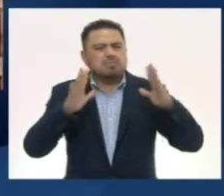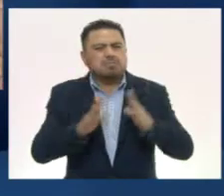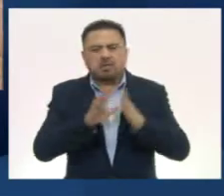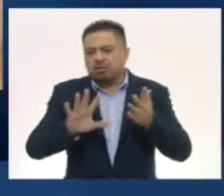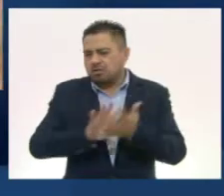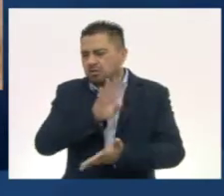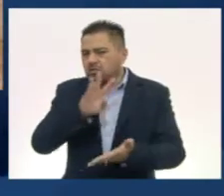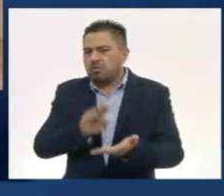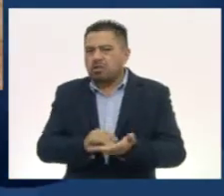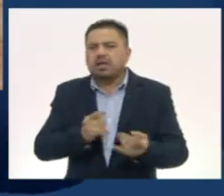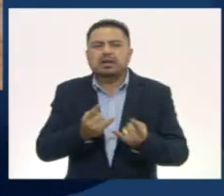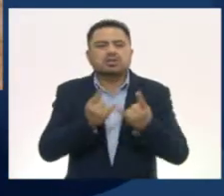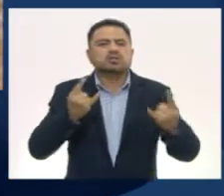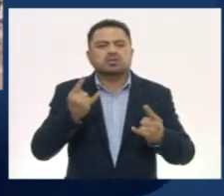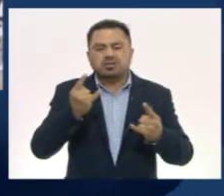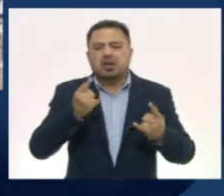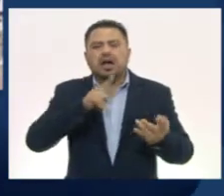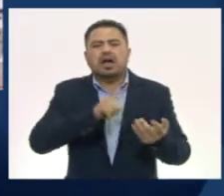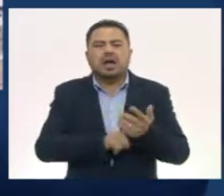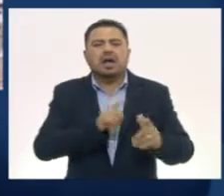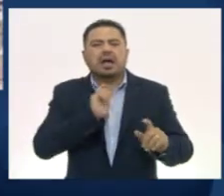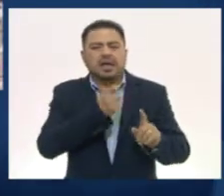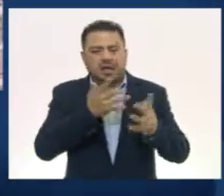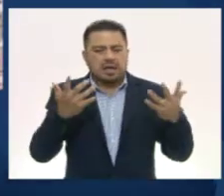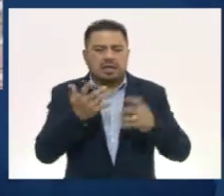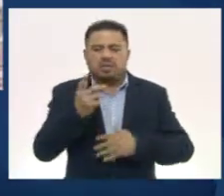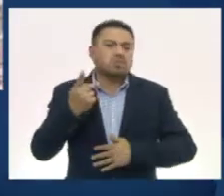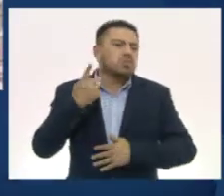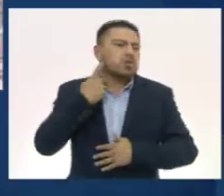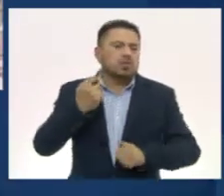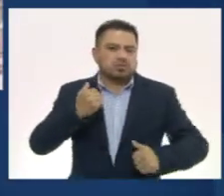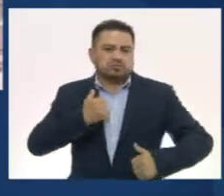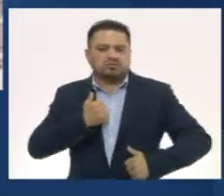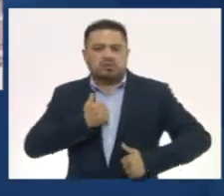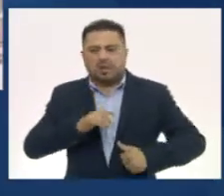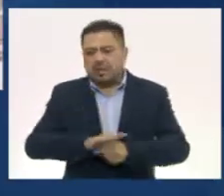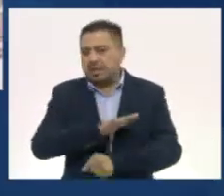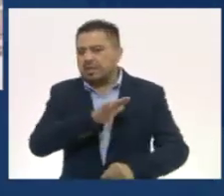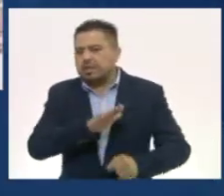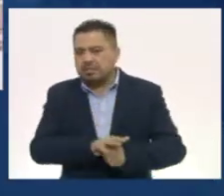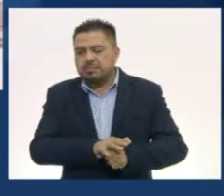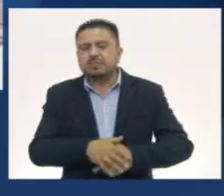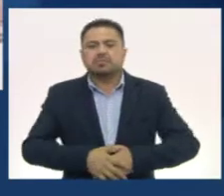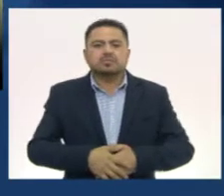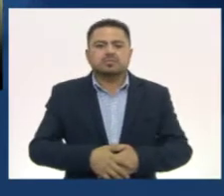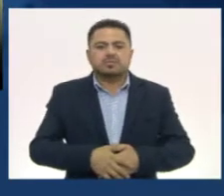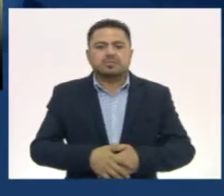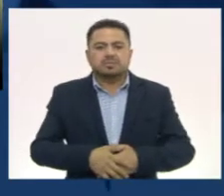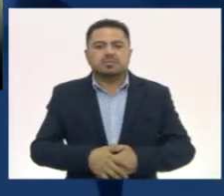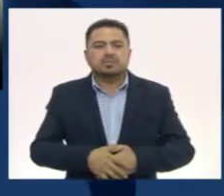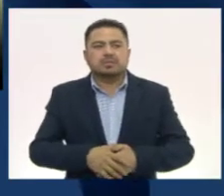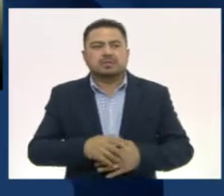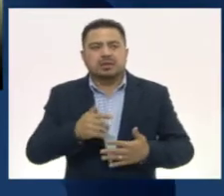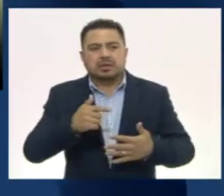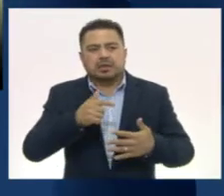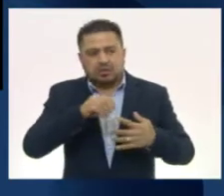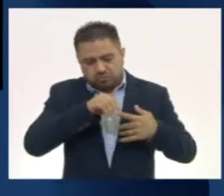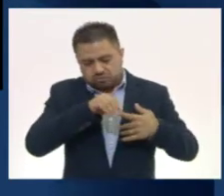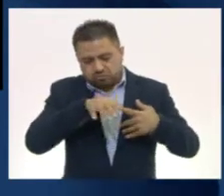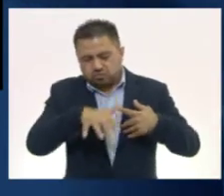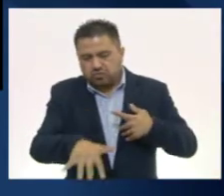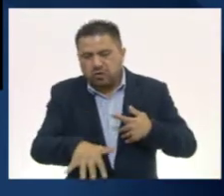matrimonios, historia de las élites y sus actos políticos, militares y administrativos. Genealógicos.